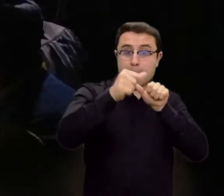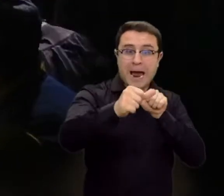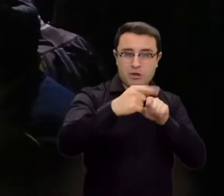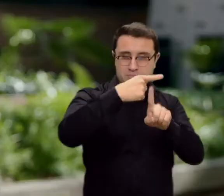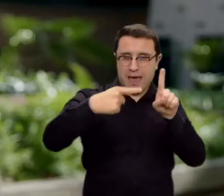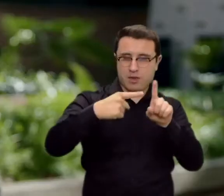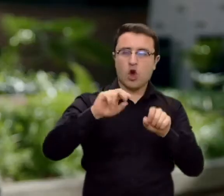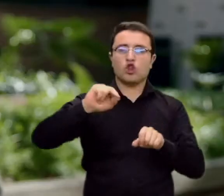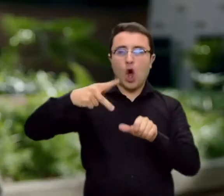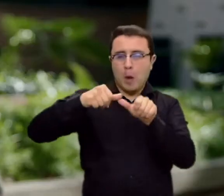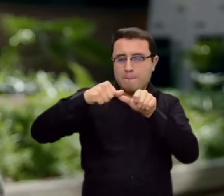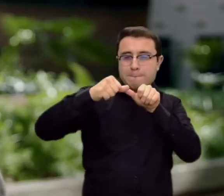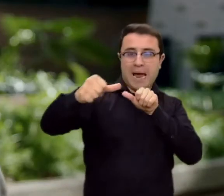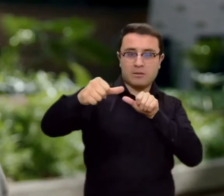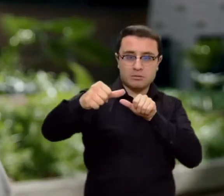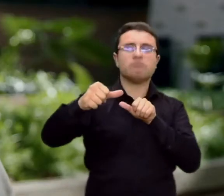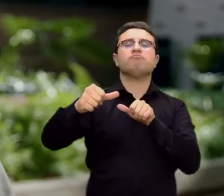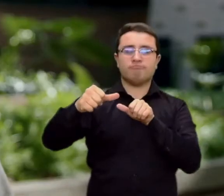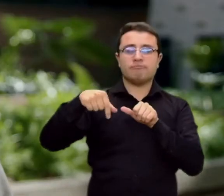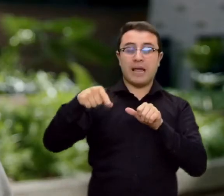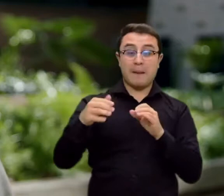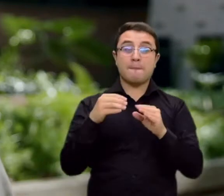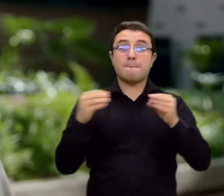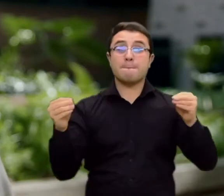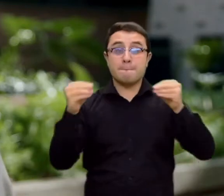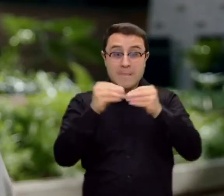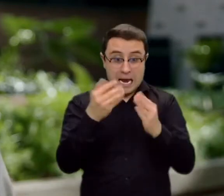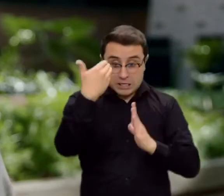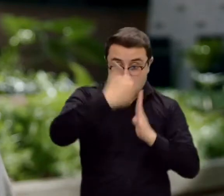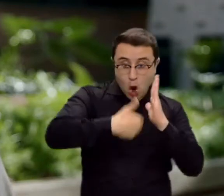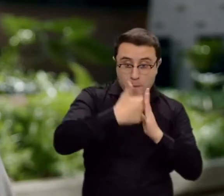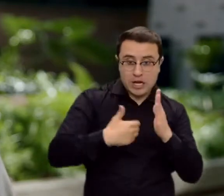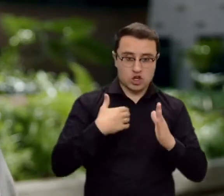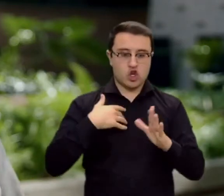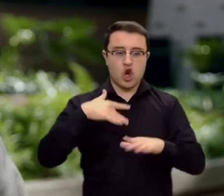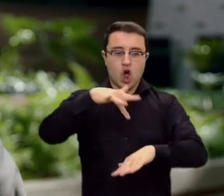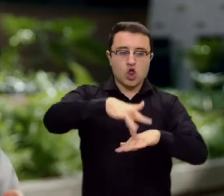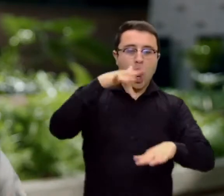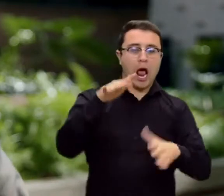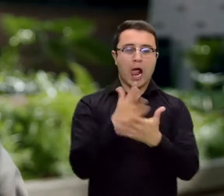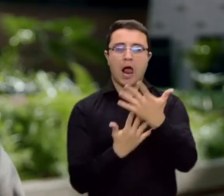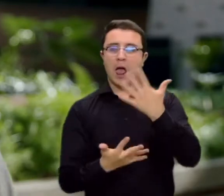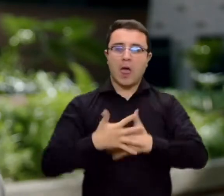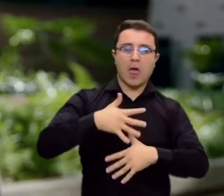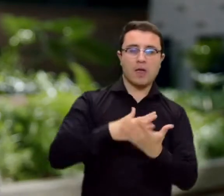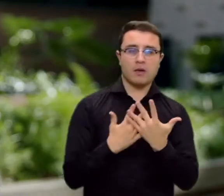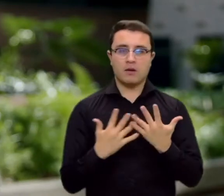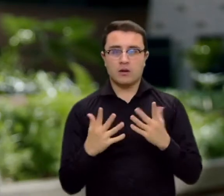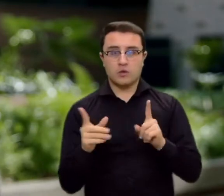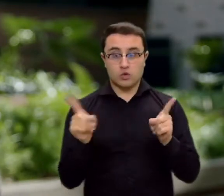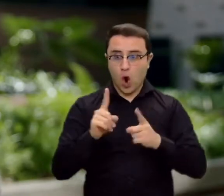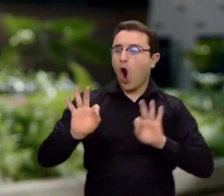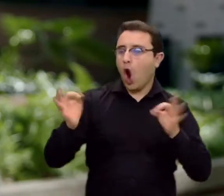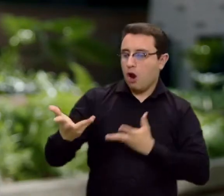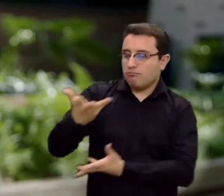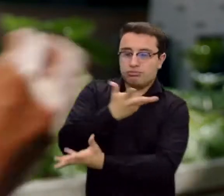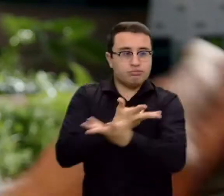metros. También la manipulación de los documentos electorales, que no deben manipular los documentos electorales entre los jurados de la